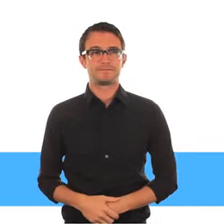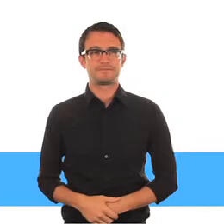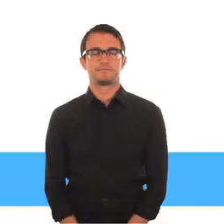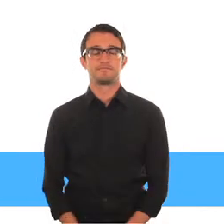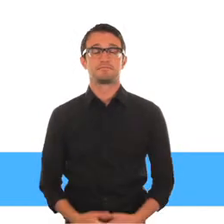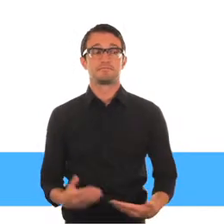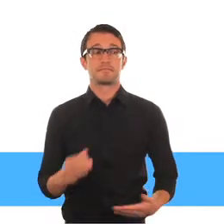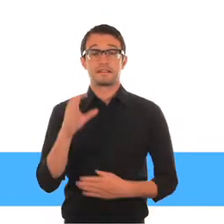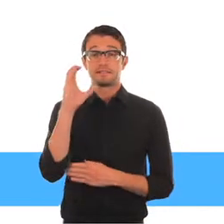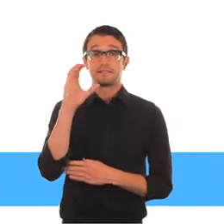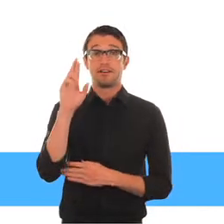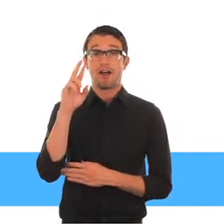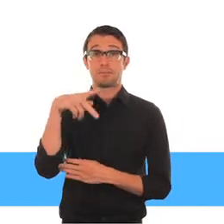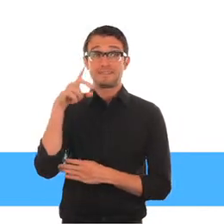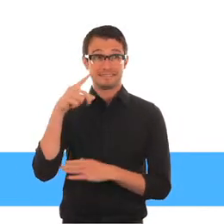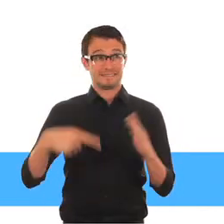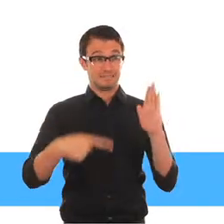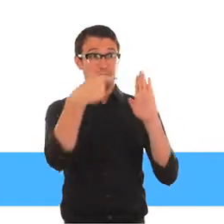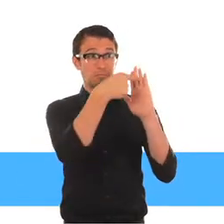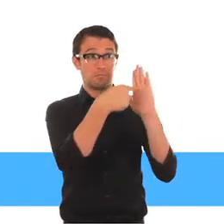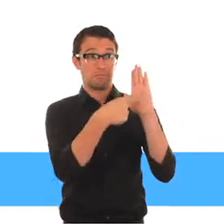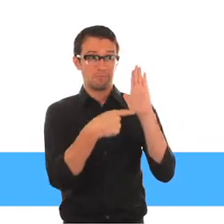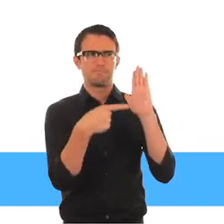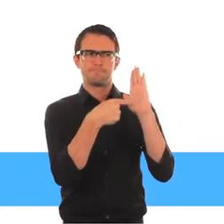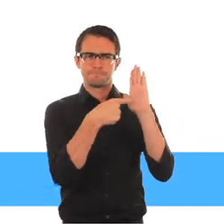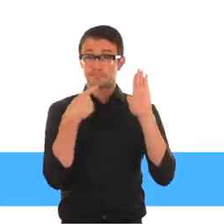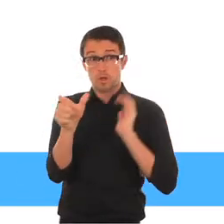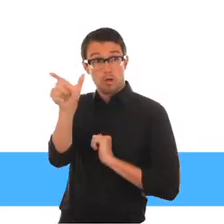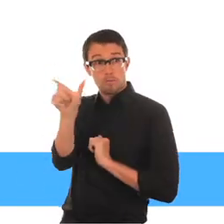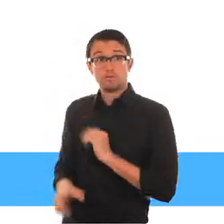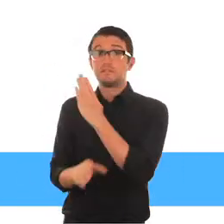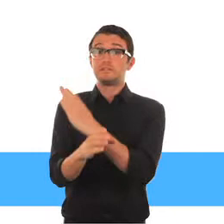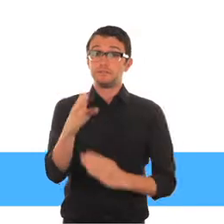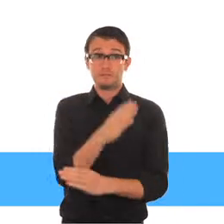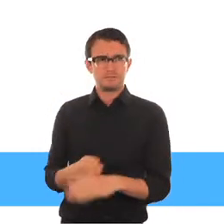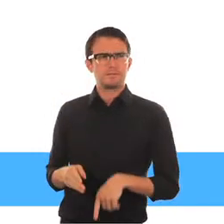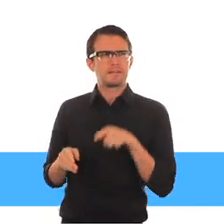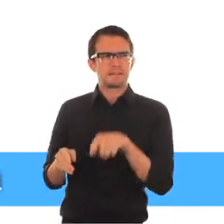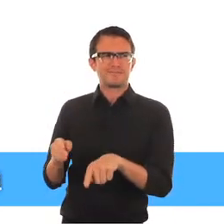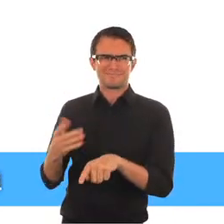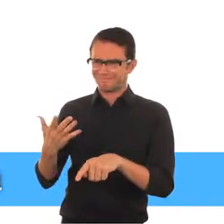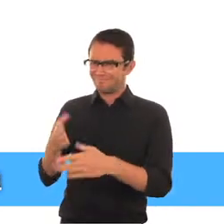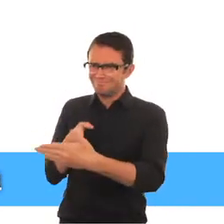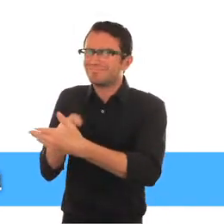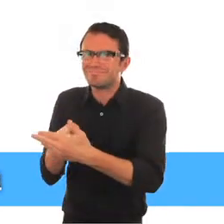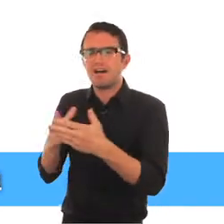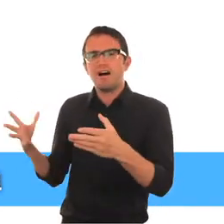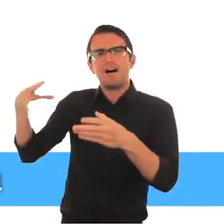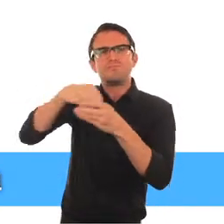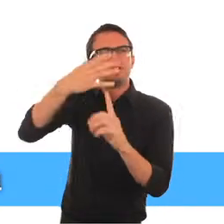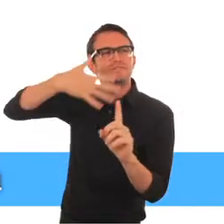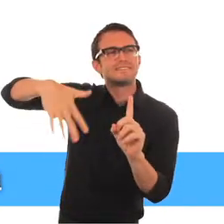discapacidad. Según la CDPD, una persona con discapacidad es alguien que no puede participar plenamente en la sociedad por una